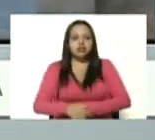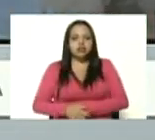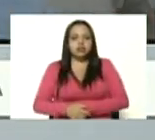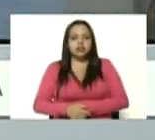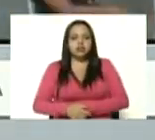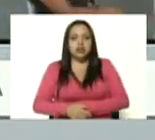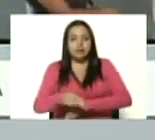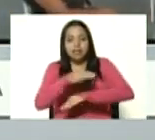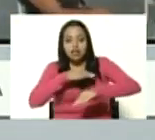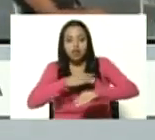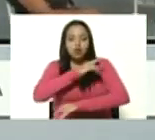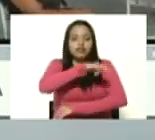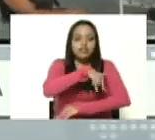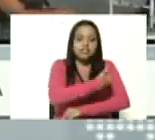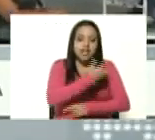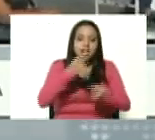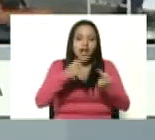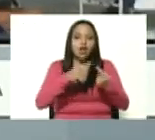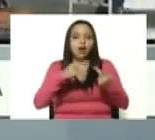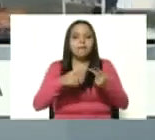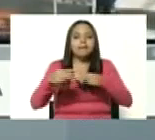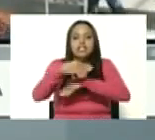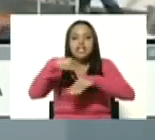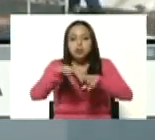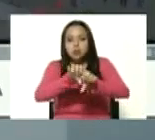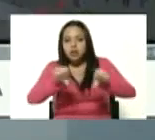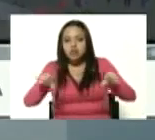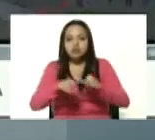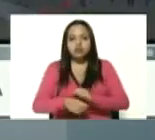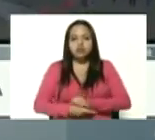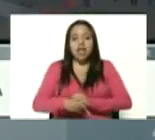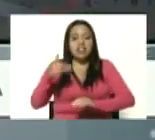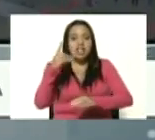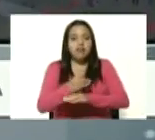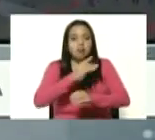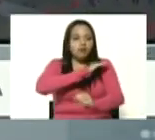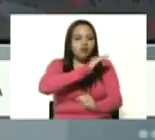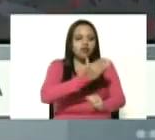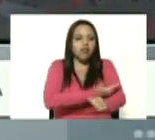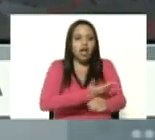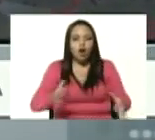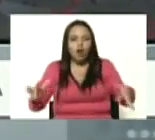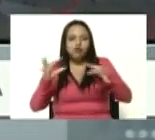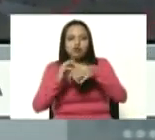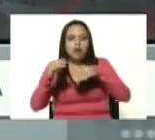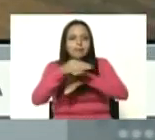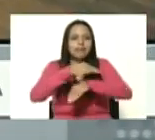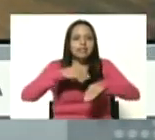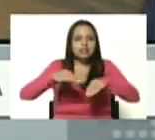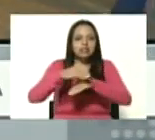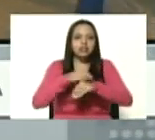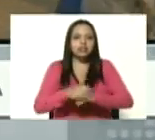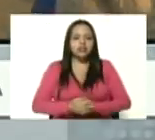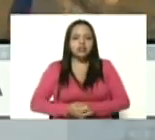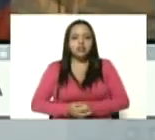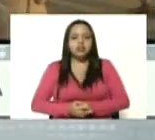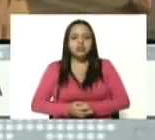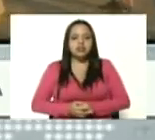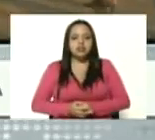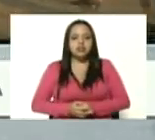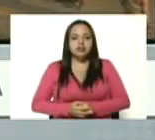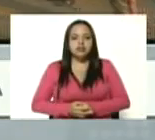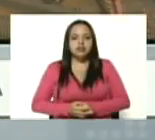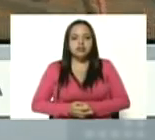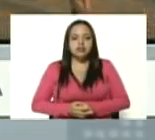al ministro Aristóbulo Isturi debemos fortalecer junto al ministro Eduardo Piñate las